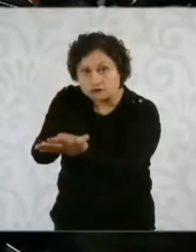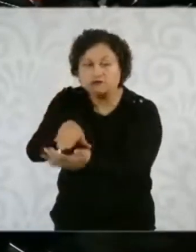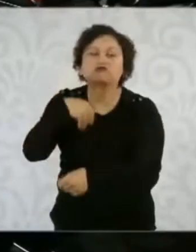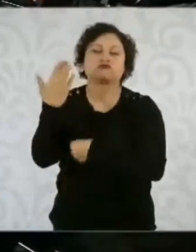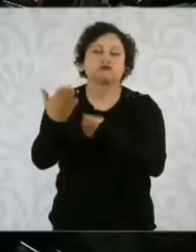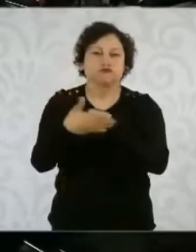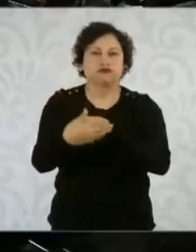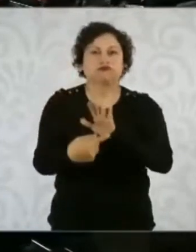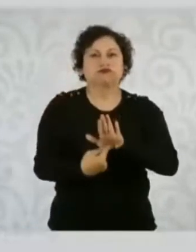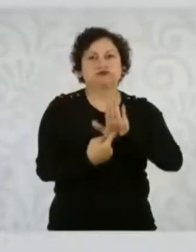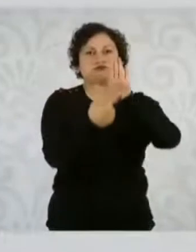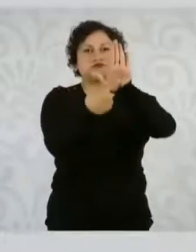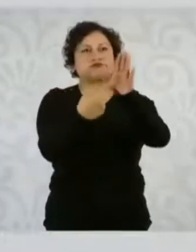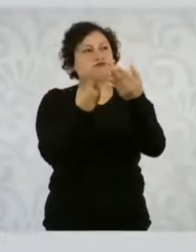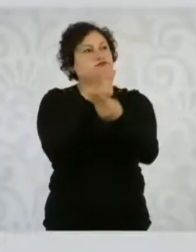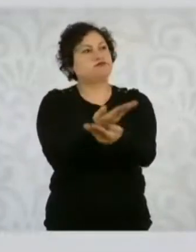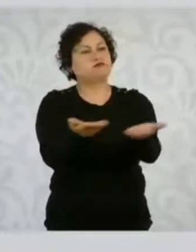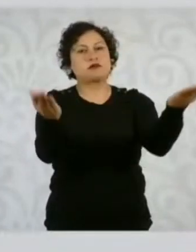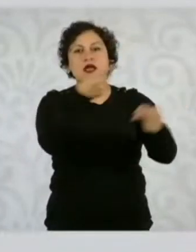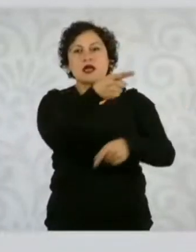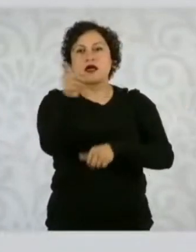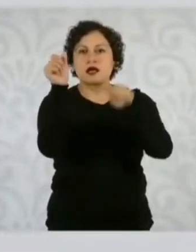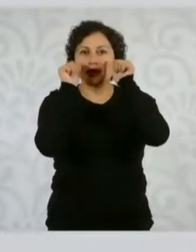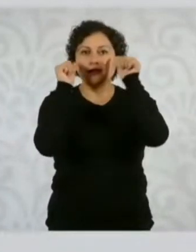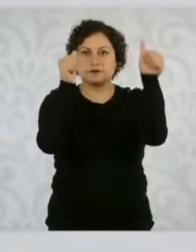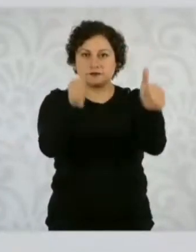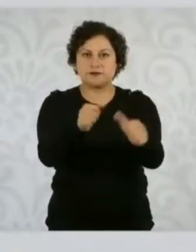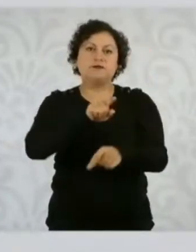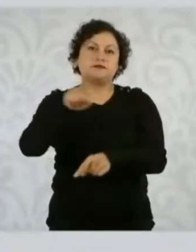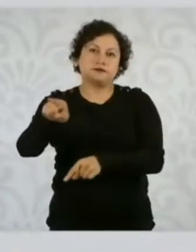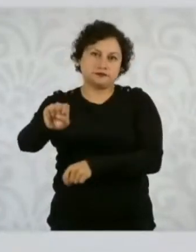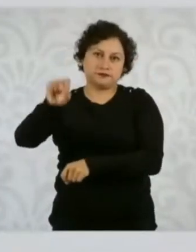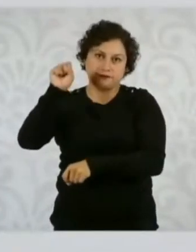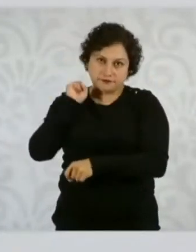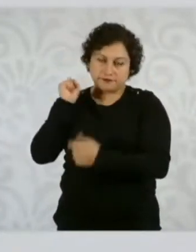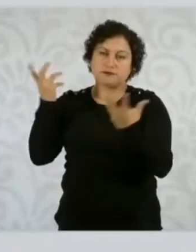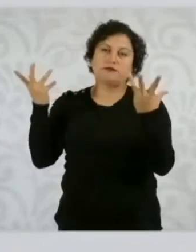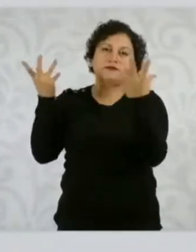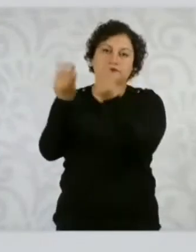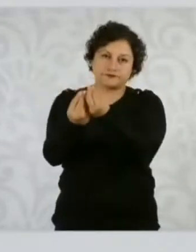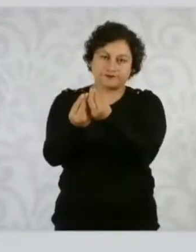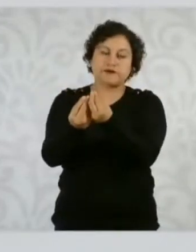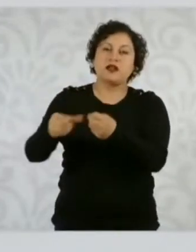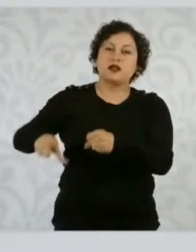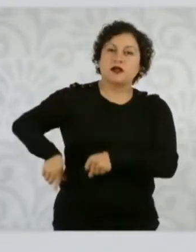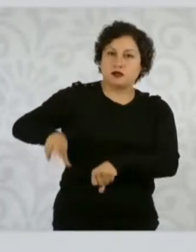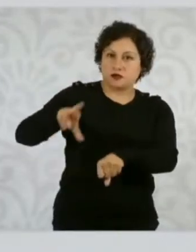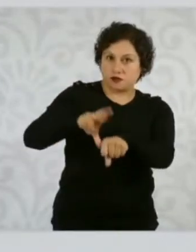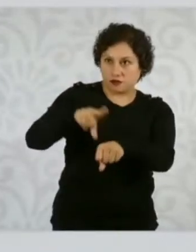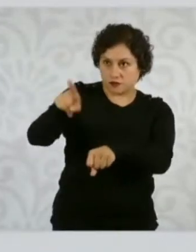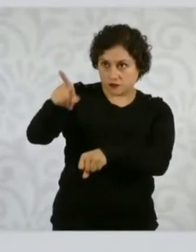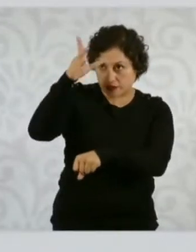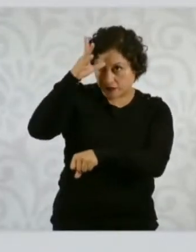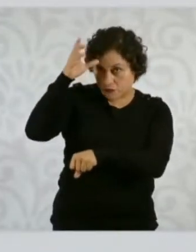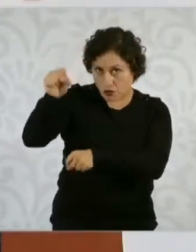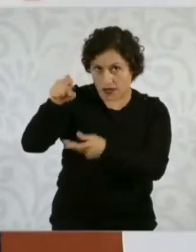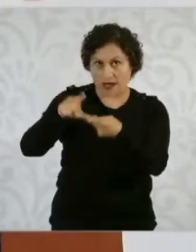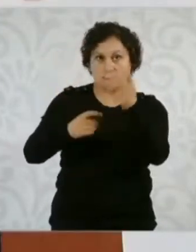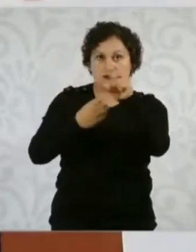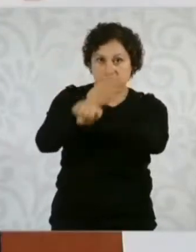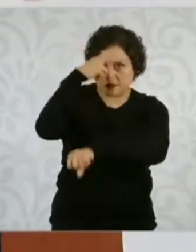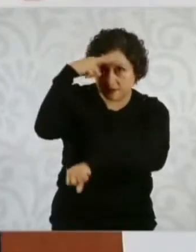Entonces, ahí trabajamos con el gabinete del gobierno de México, el gabinete del gobierno del estado de Morelos